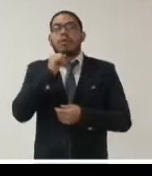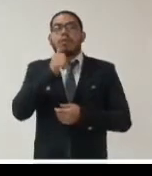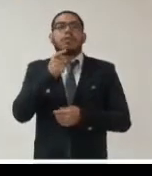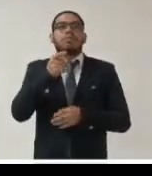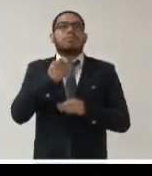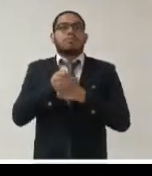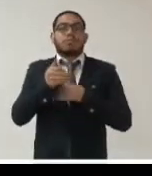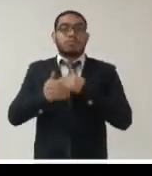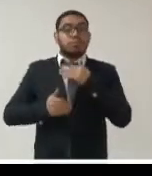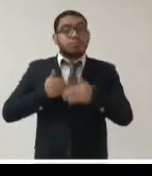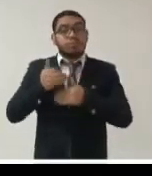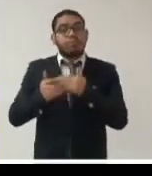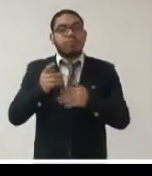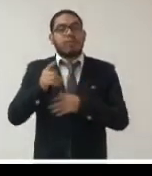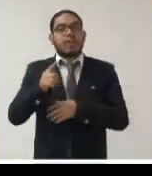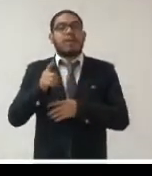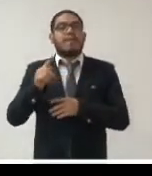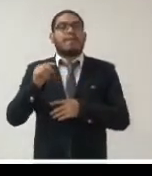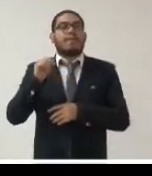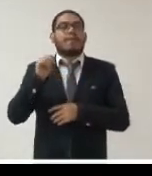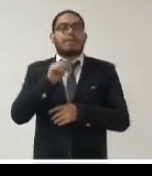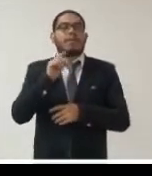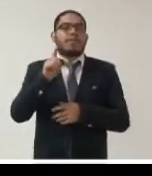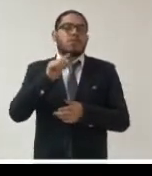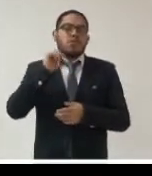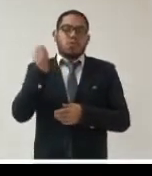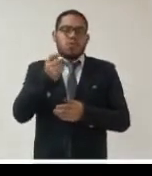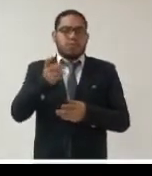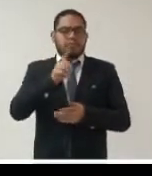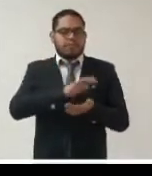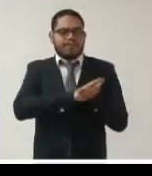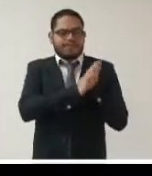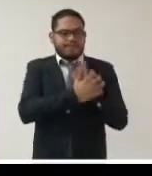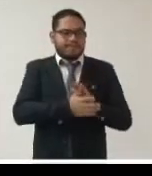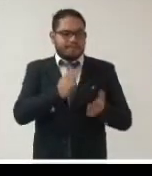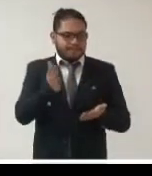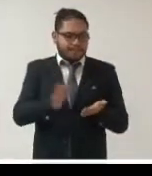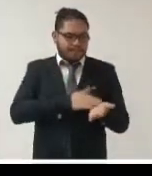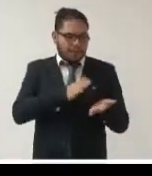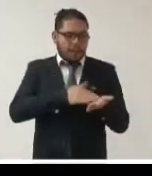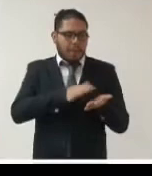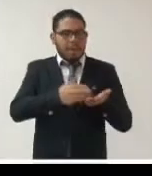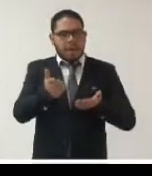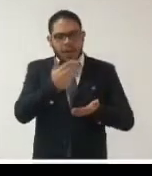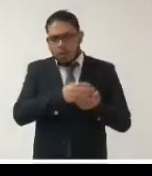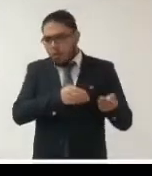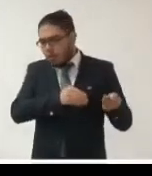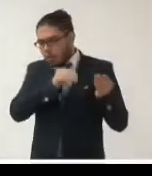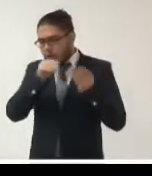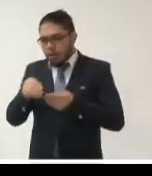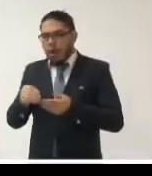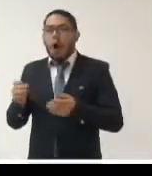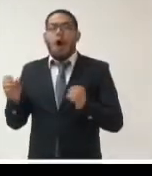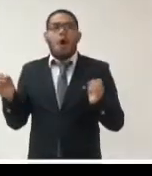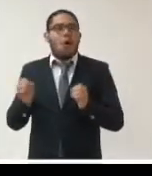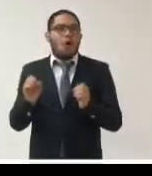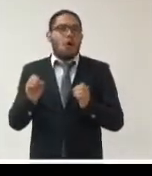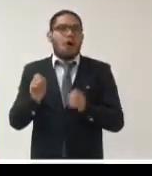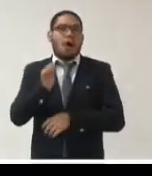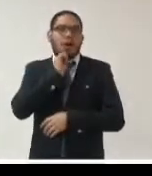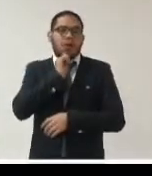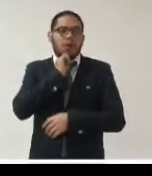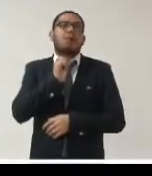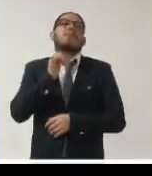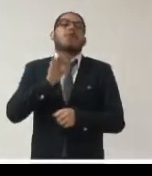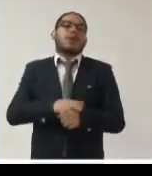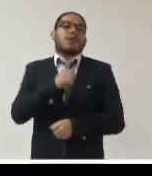vanguardia en el tema archivístico y de la digitalización de la documentación hay allí sendas recomendaciones que ha